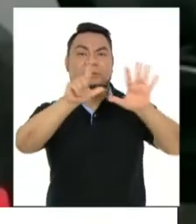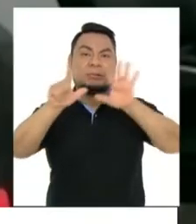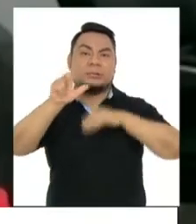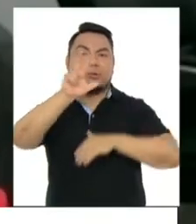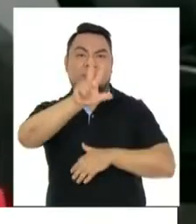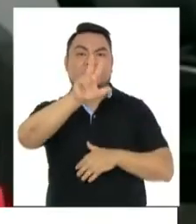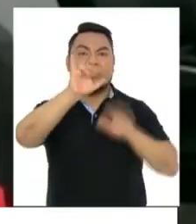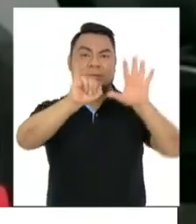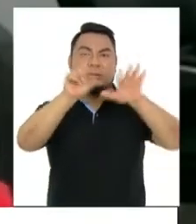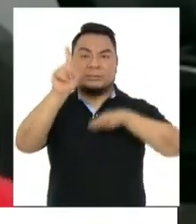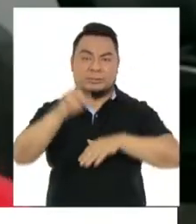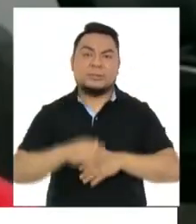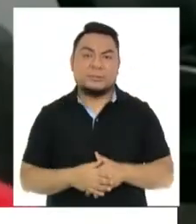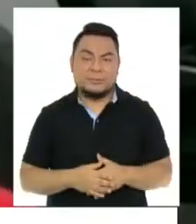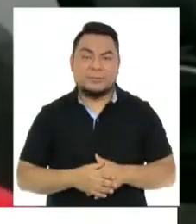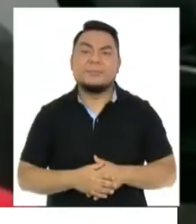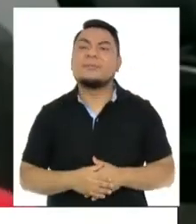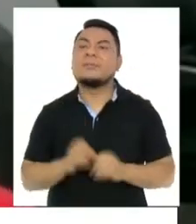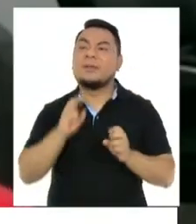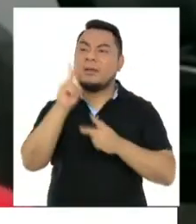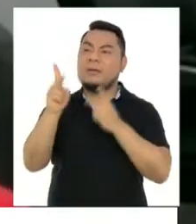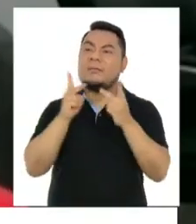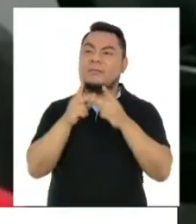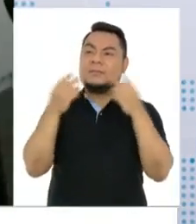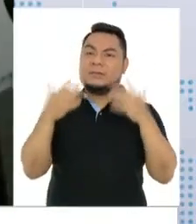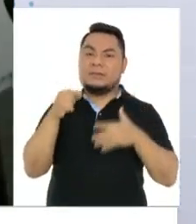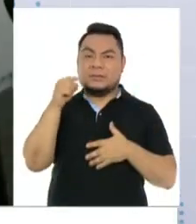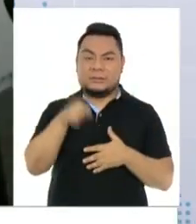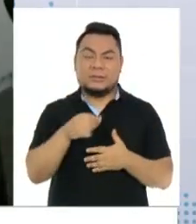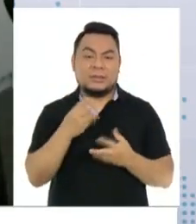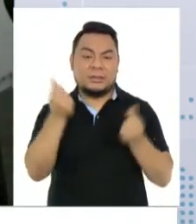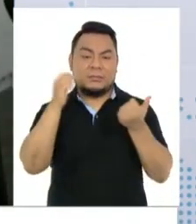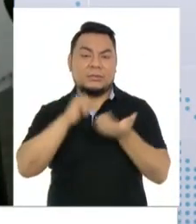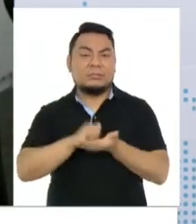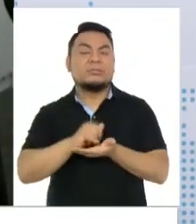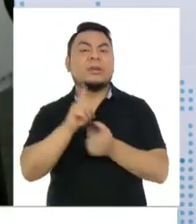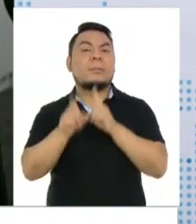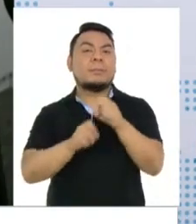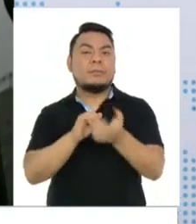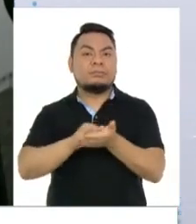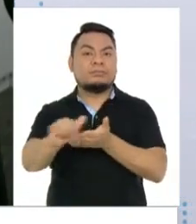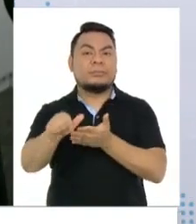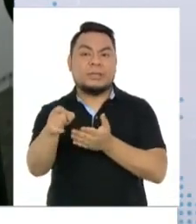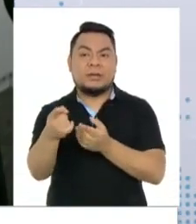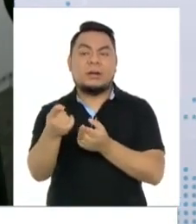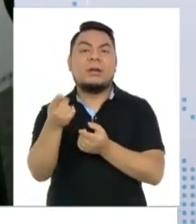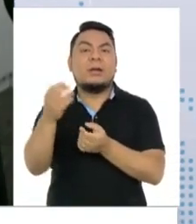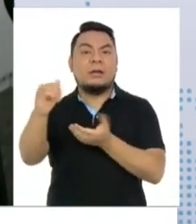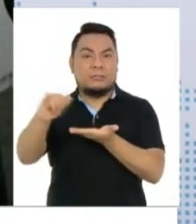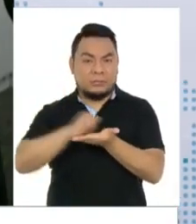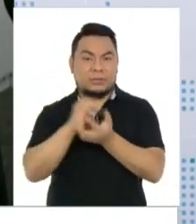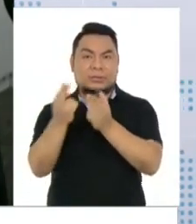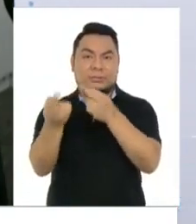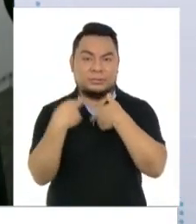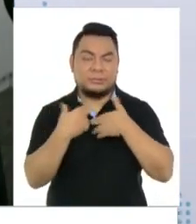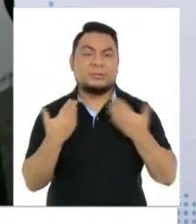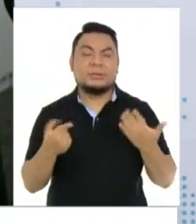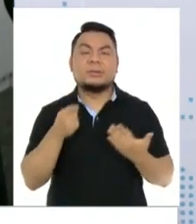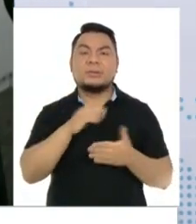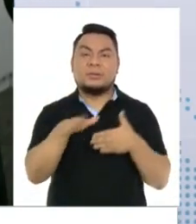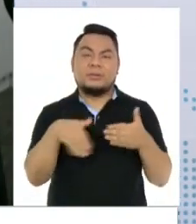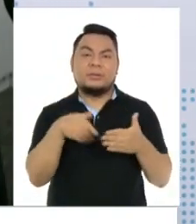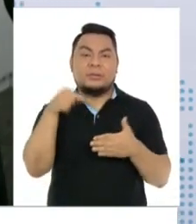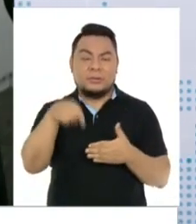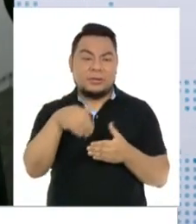-361. Perfecto. Y ahí automáticamente se pueden enviar las consultas y ustedes nos señalan que en el